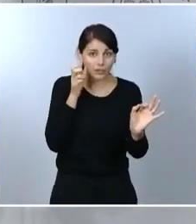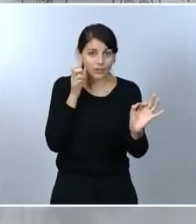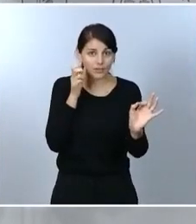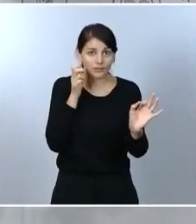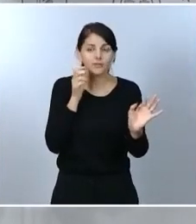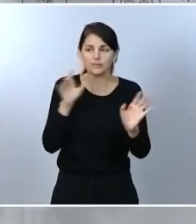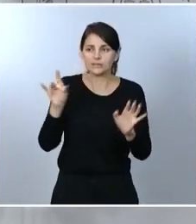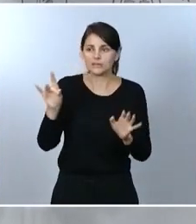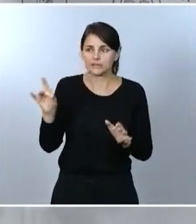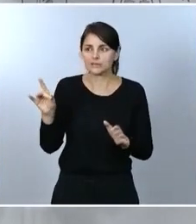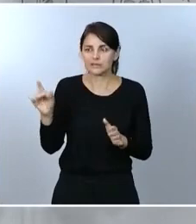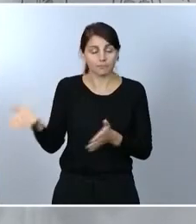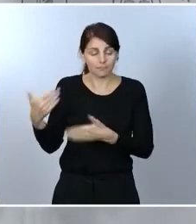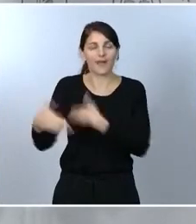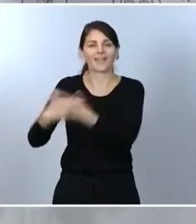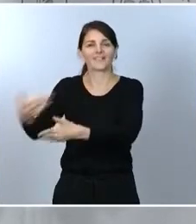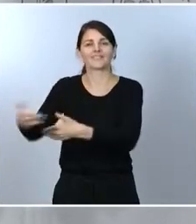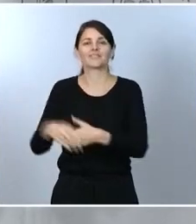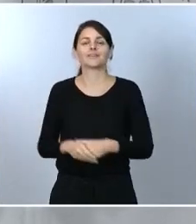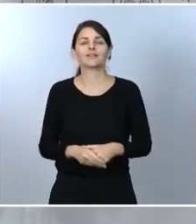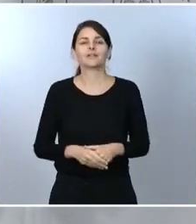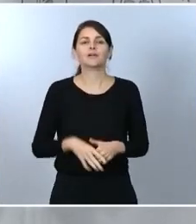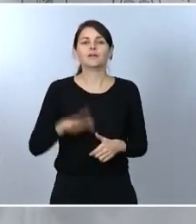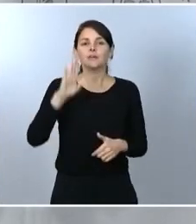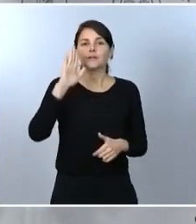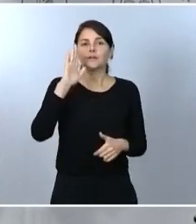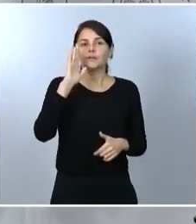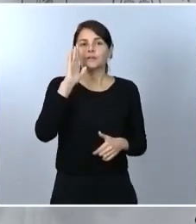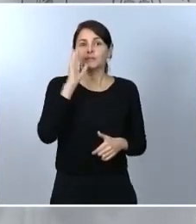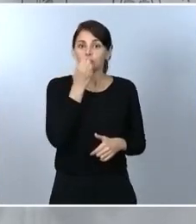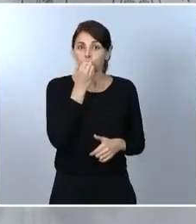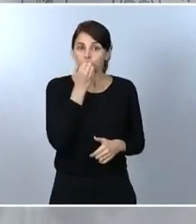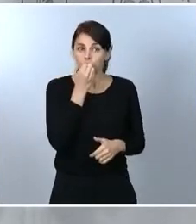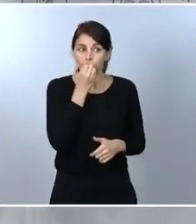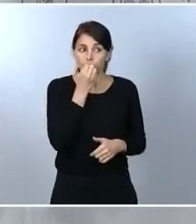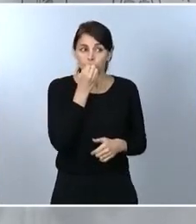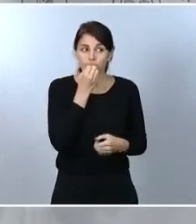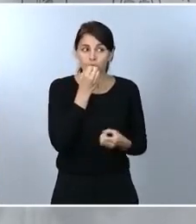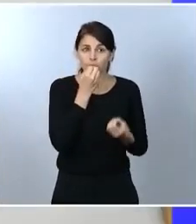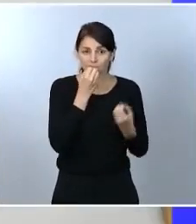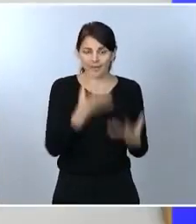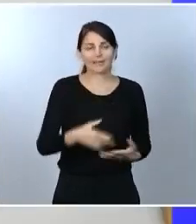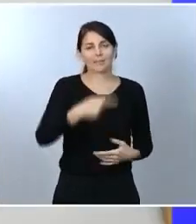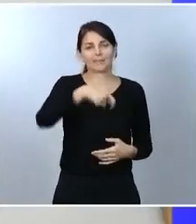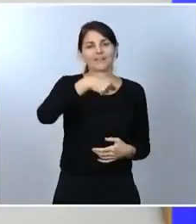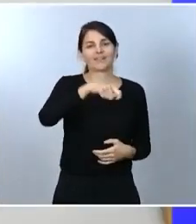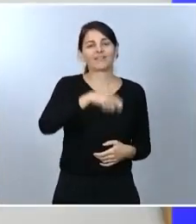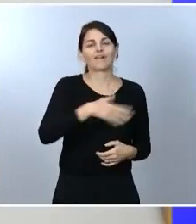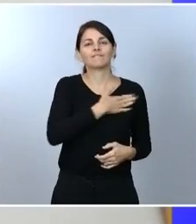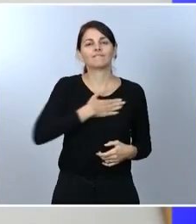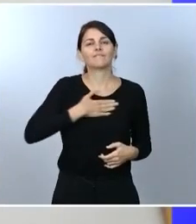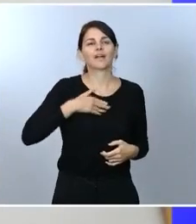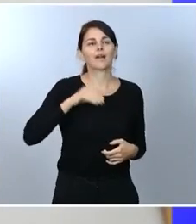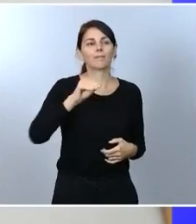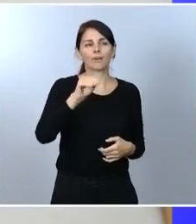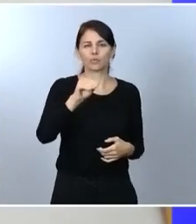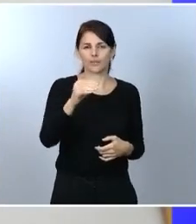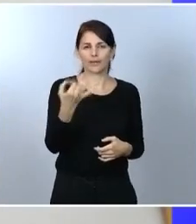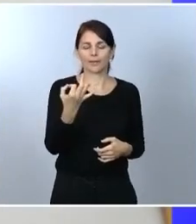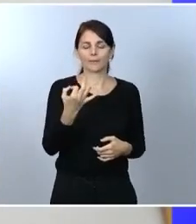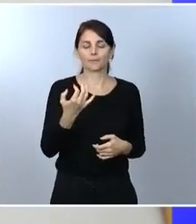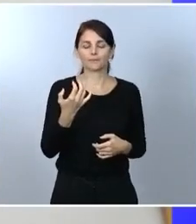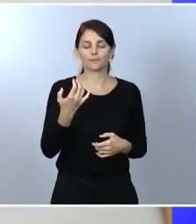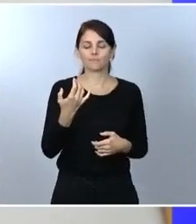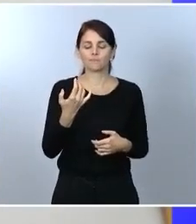Sí, Ángel, sí, adelante. Sí. ¿Qué tal, presidente? Vale, perfecto. ¿Qué tal, presidente? Le quería preguntar lo siguiente. Creo que,